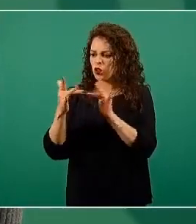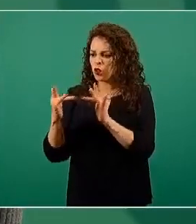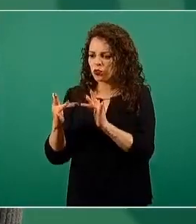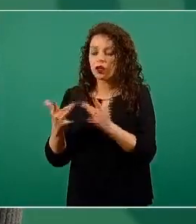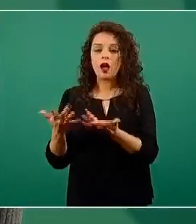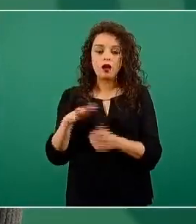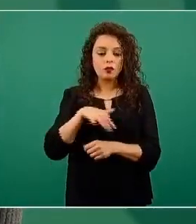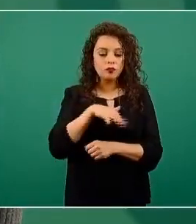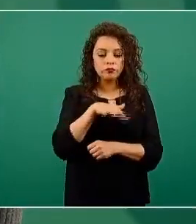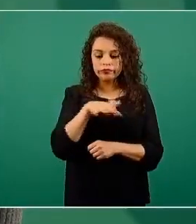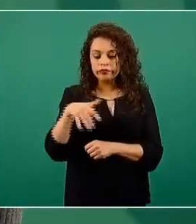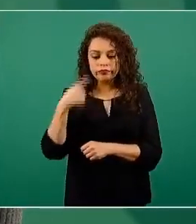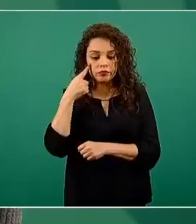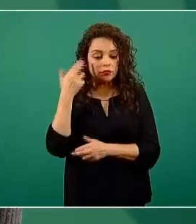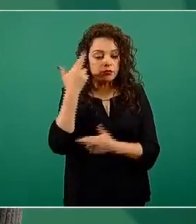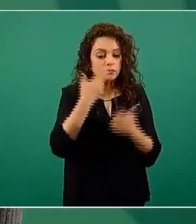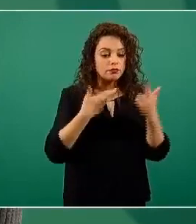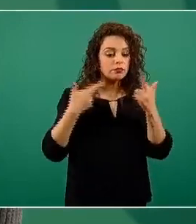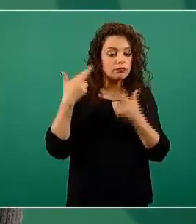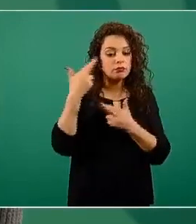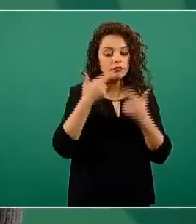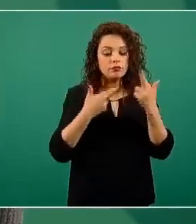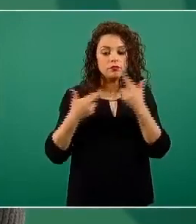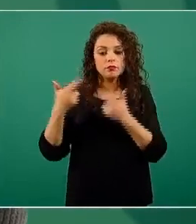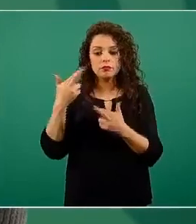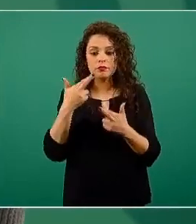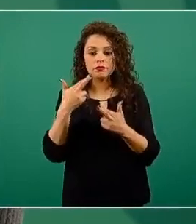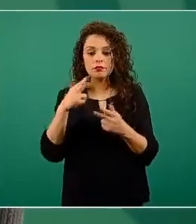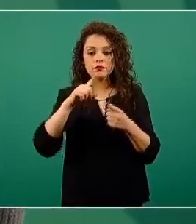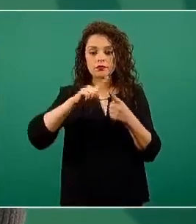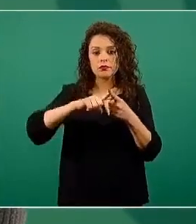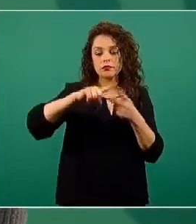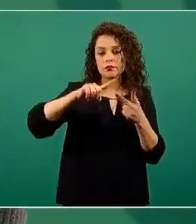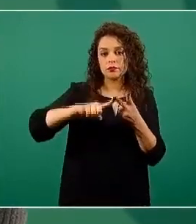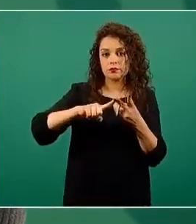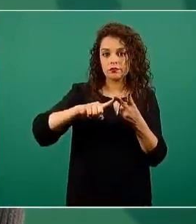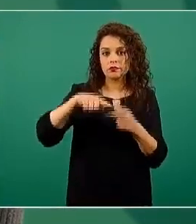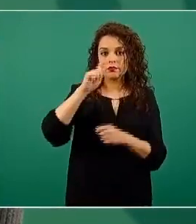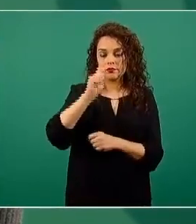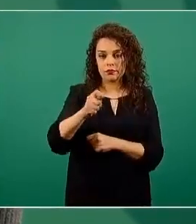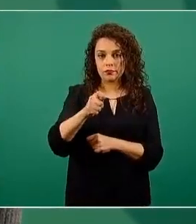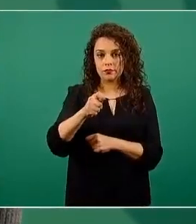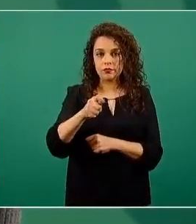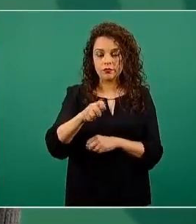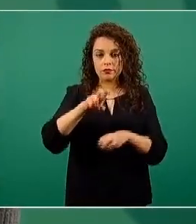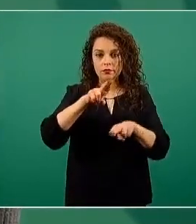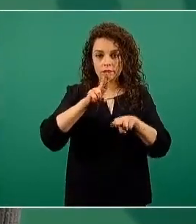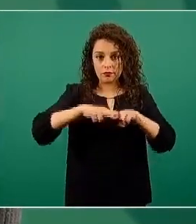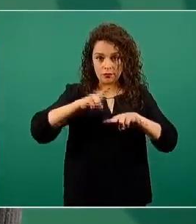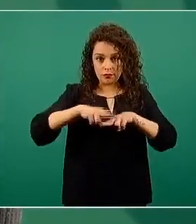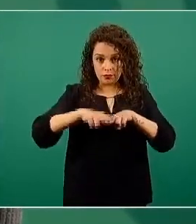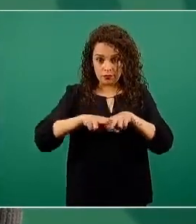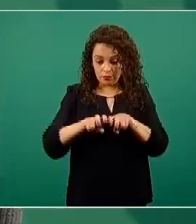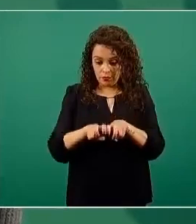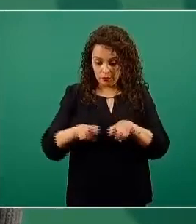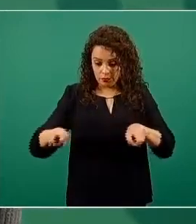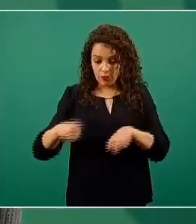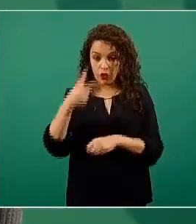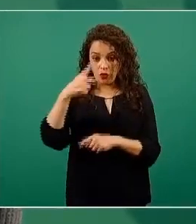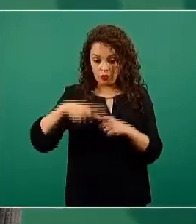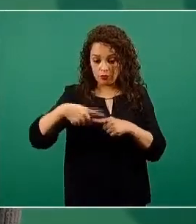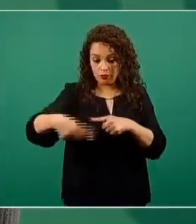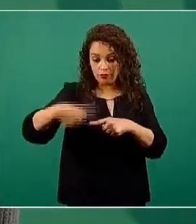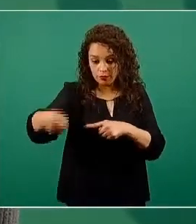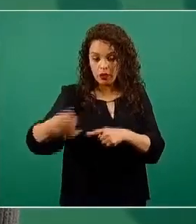y del seguimiento las dos líneas o las dos filas hacia adelante y las dos filas hacia atrás, así como los